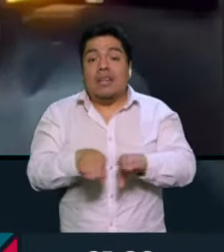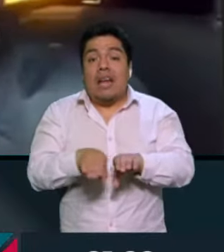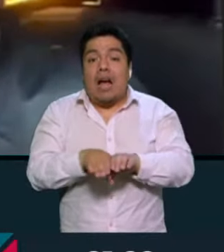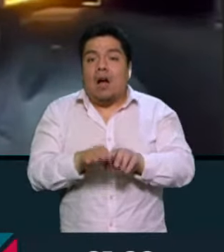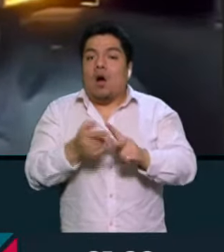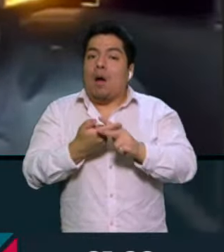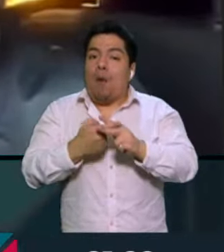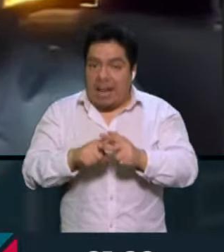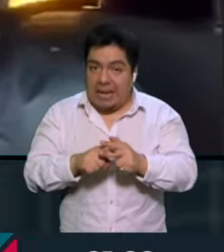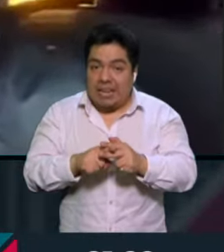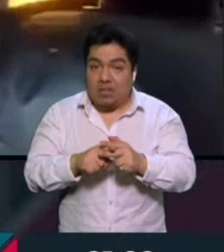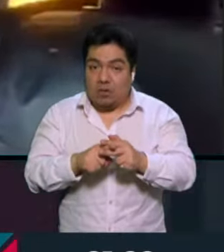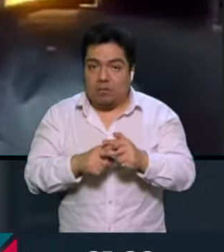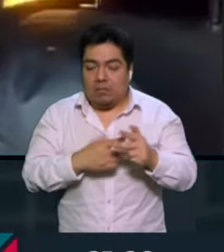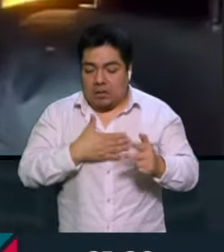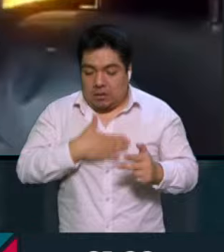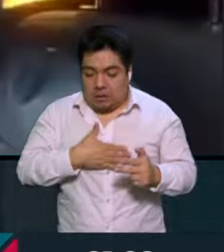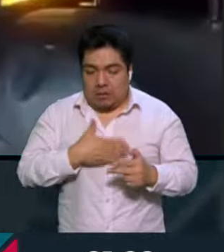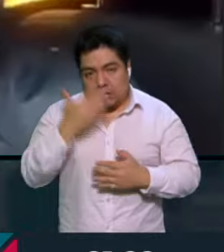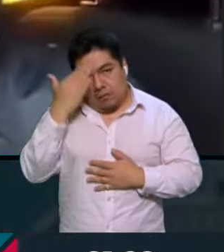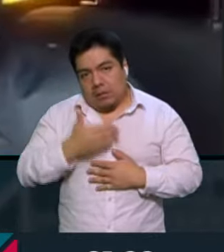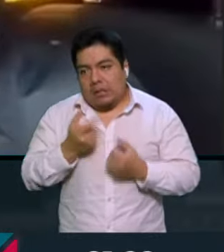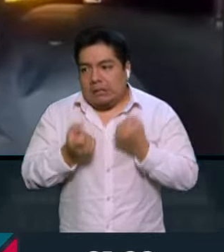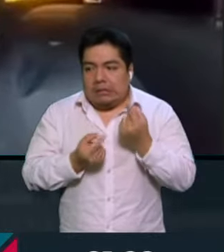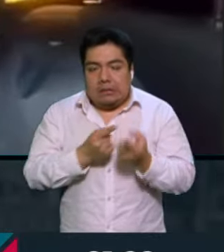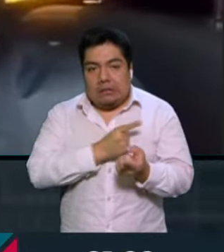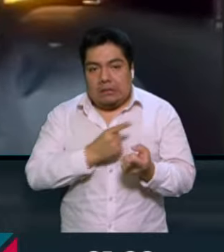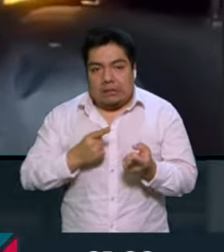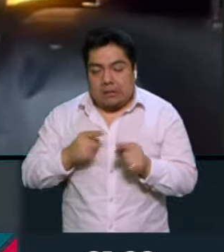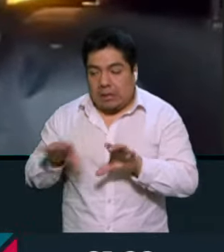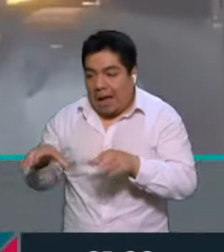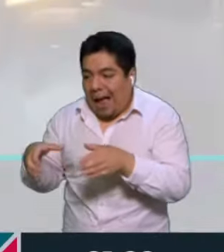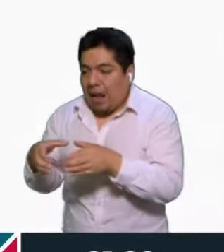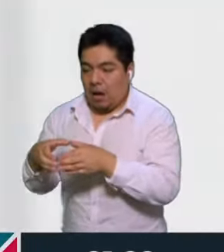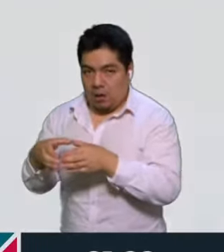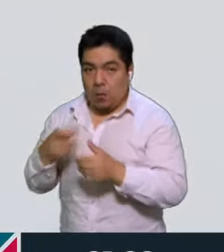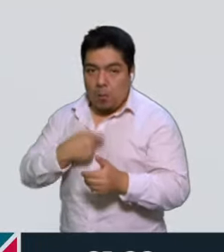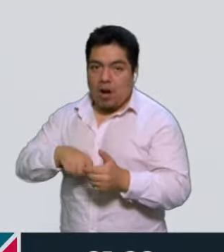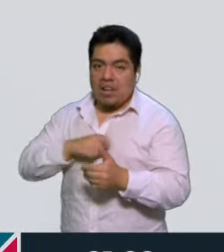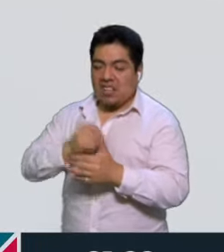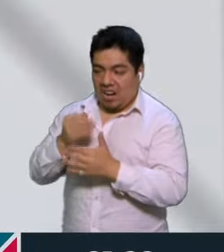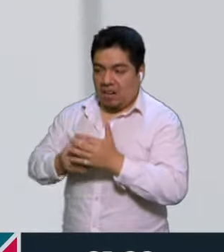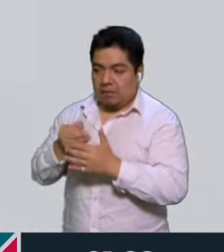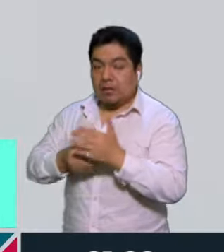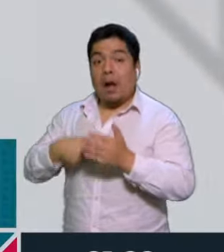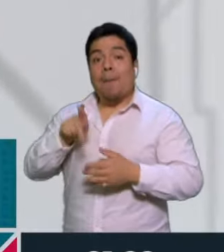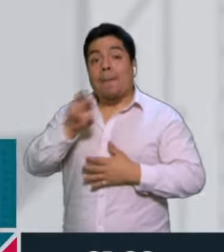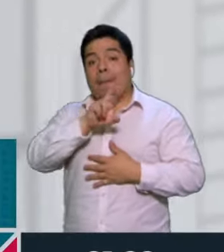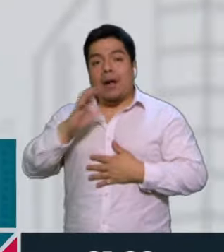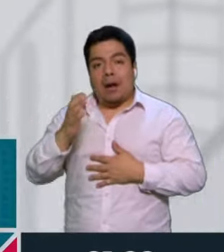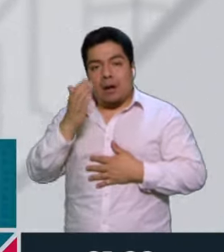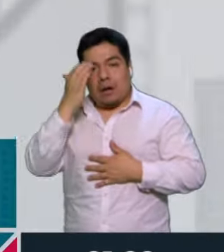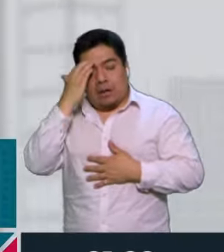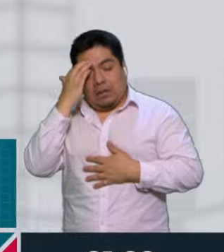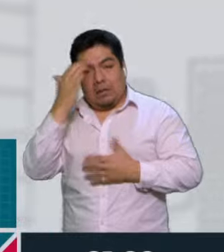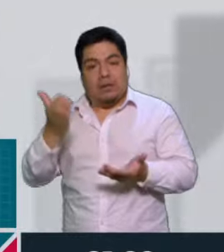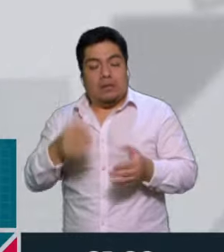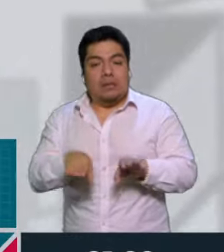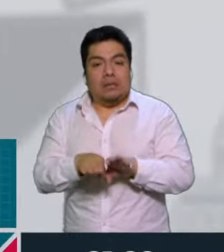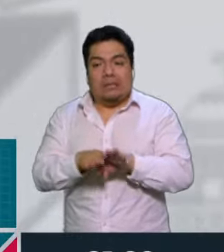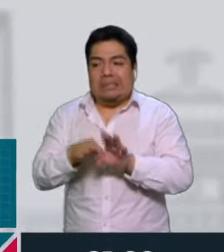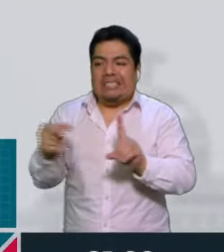justicia, que hay una deuda histórica hacia la comunidad trans, pero también reconozco que es la punta del iceberg, estas